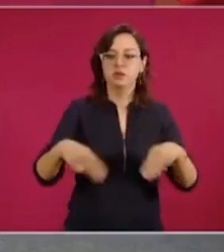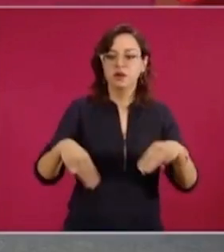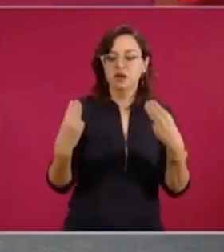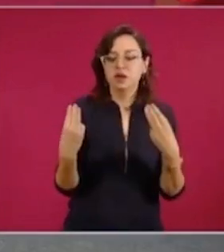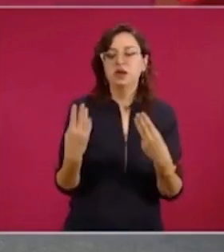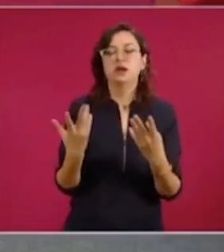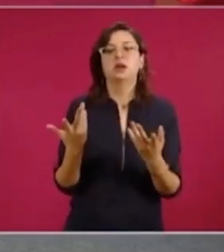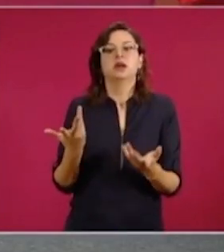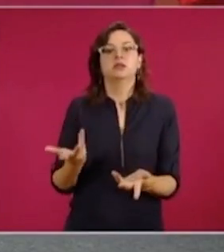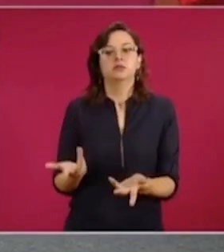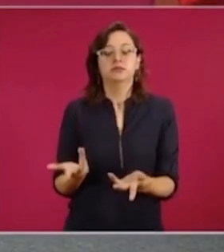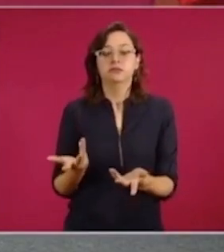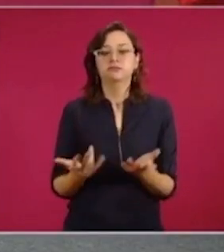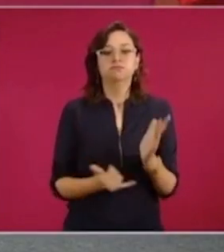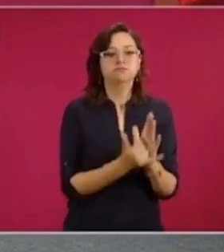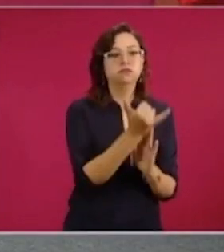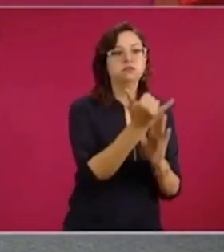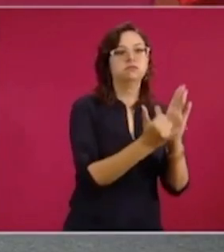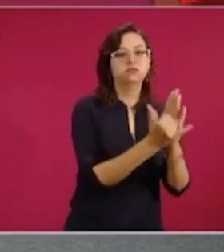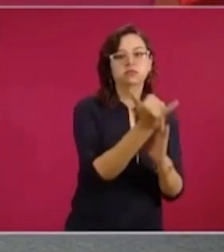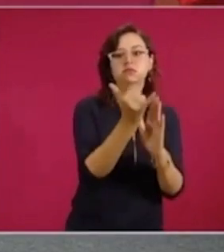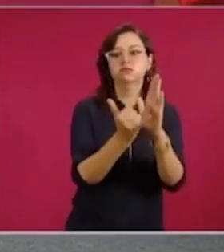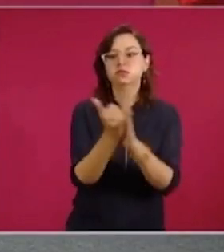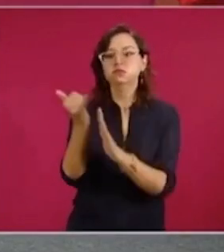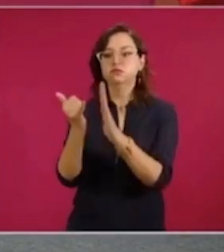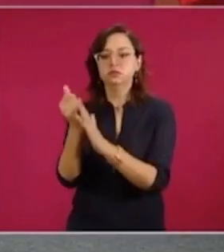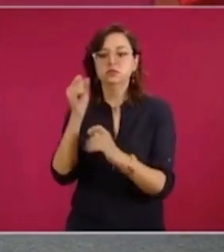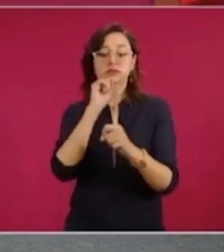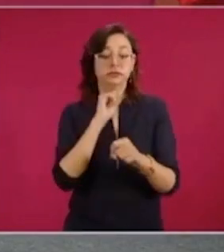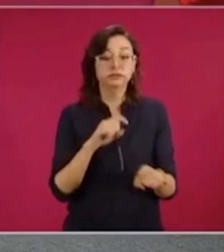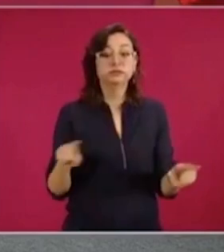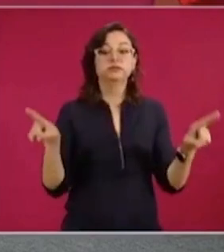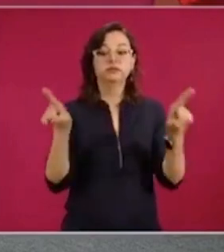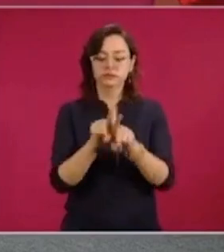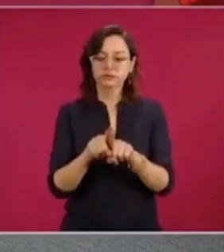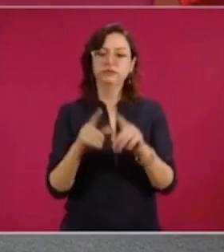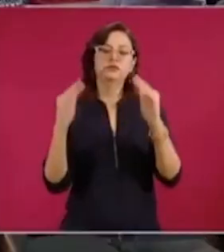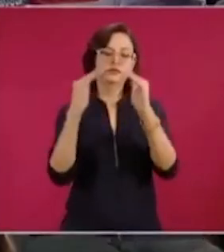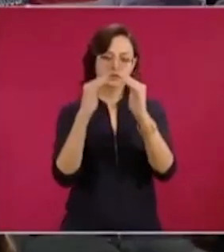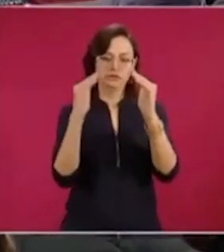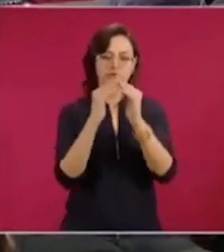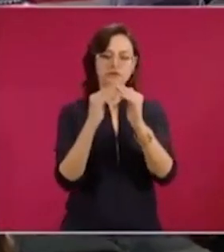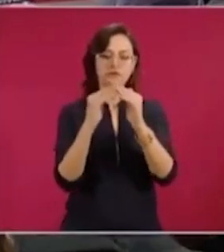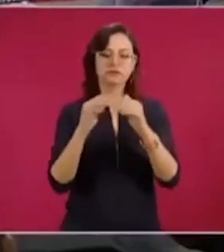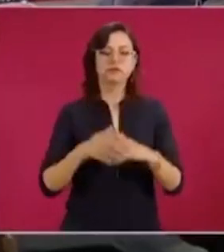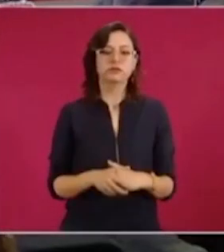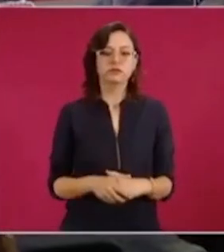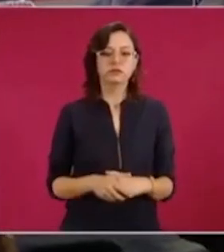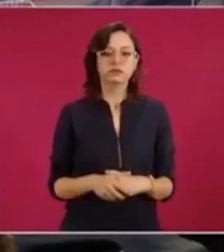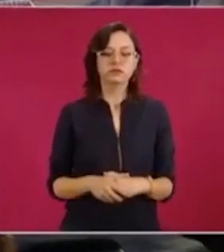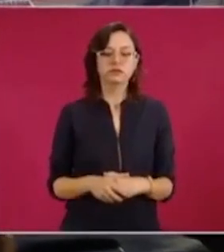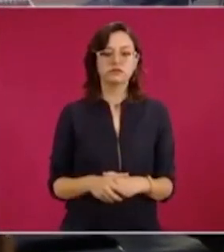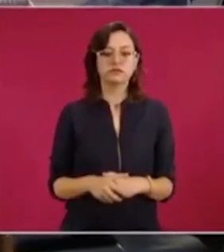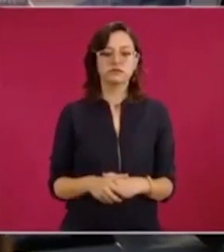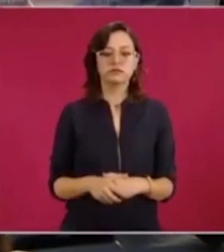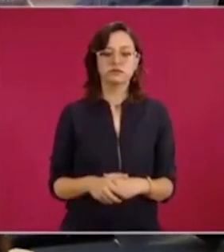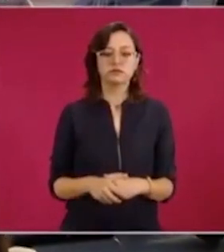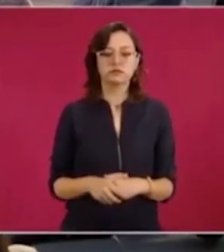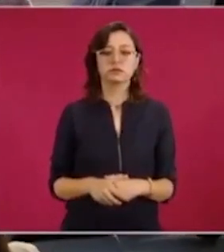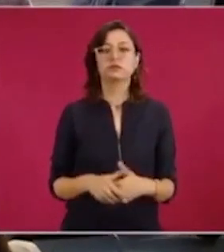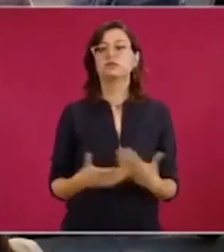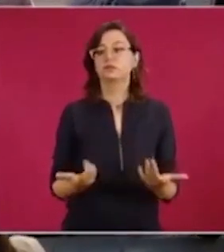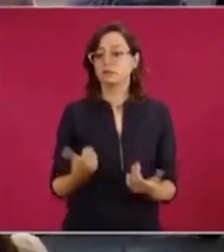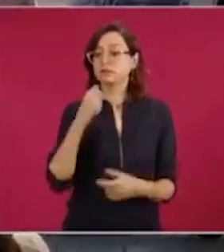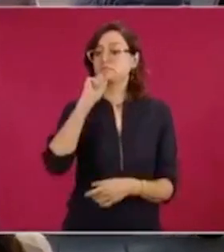parques y al mismo tiempo la vivienda y al